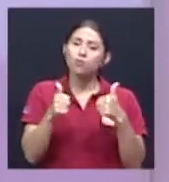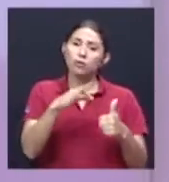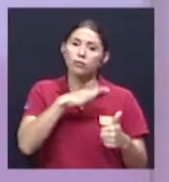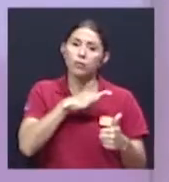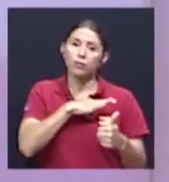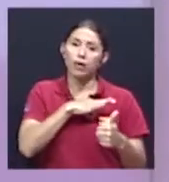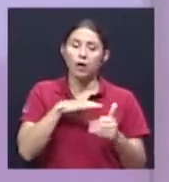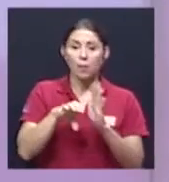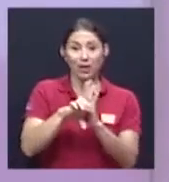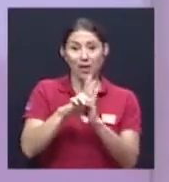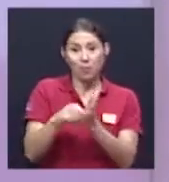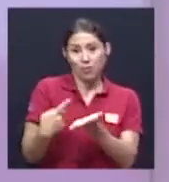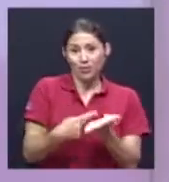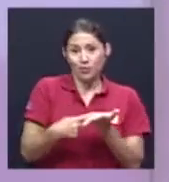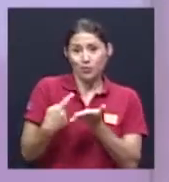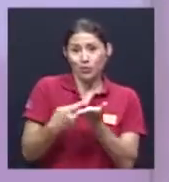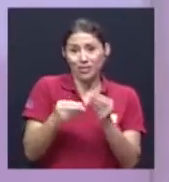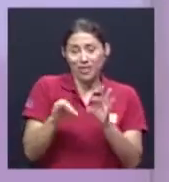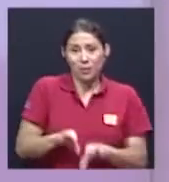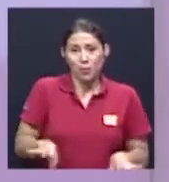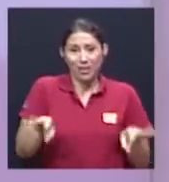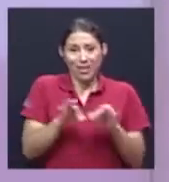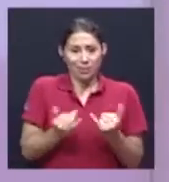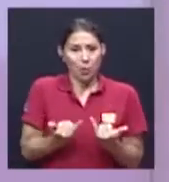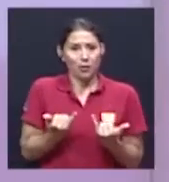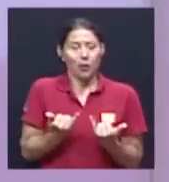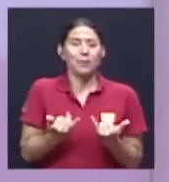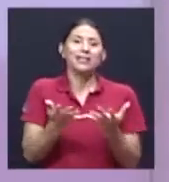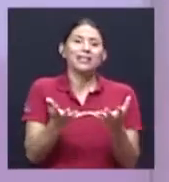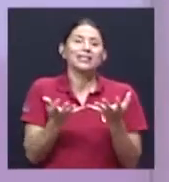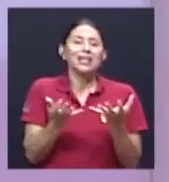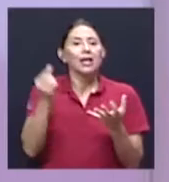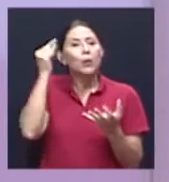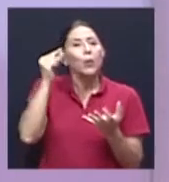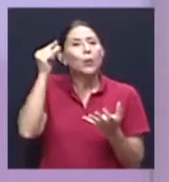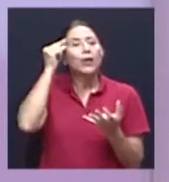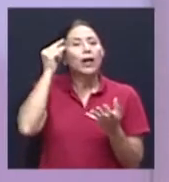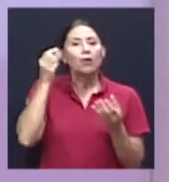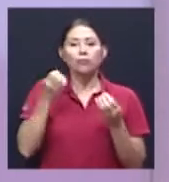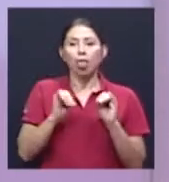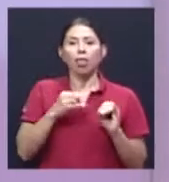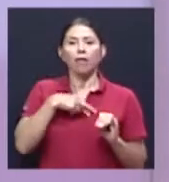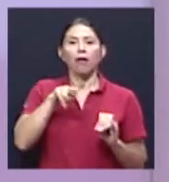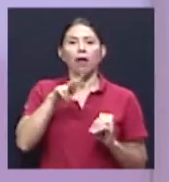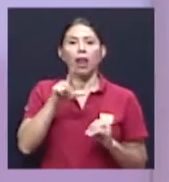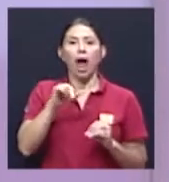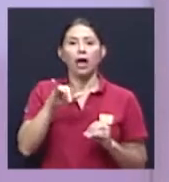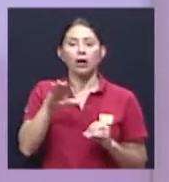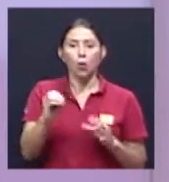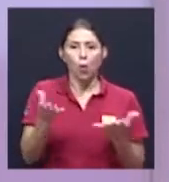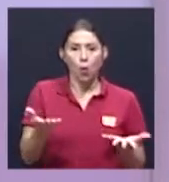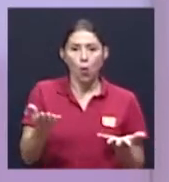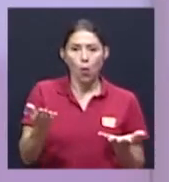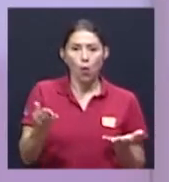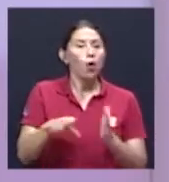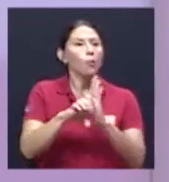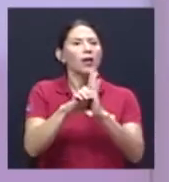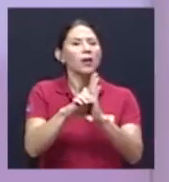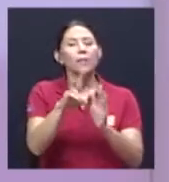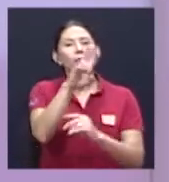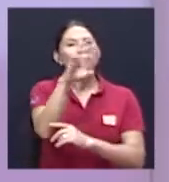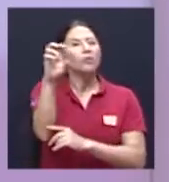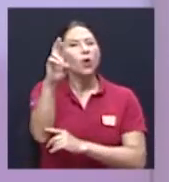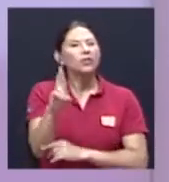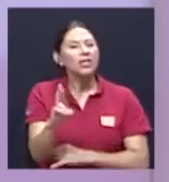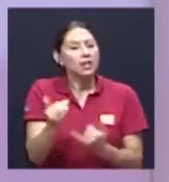importantes como las que tenemos actualmente sobre el Estado laico, por ejemplo, una de las cuestiones importantes es decir, bueno, ¿qué es Costa Rica hoy